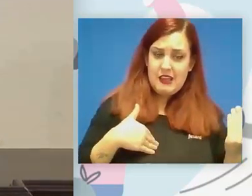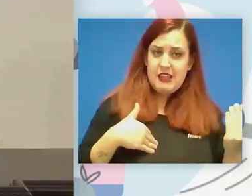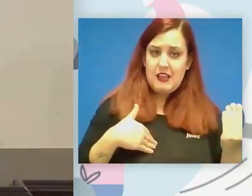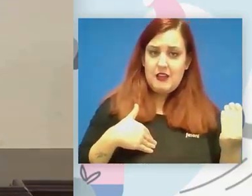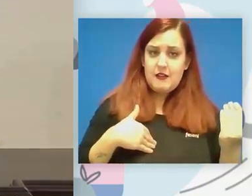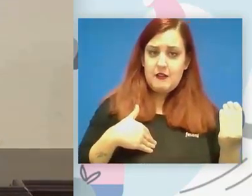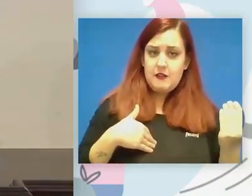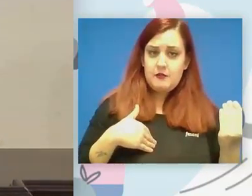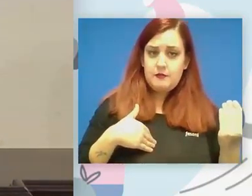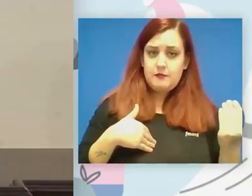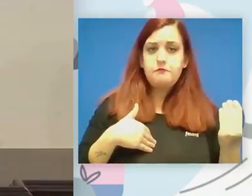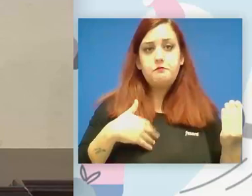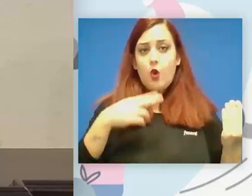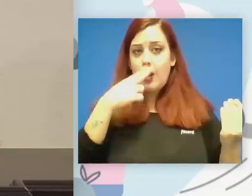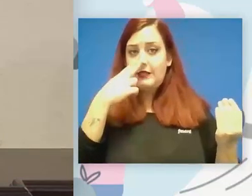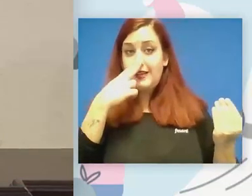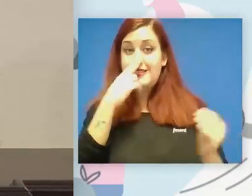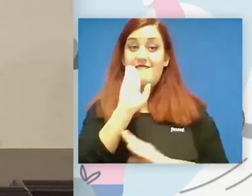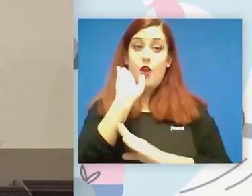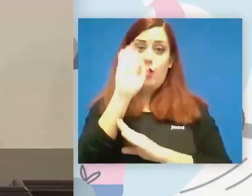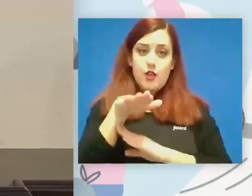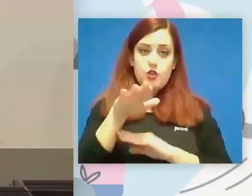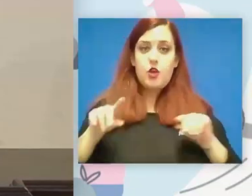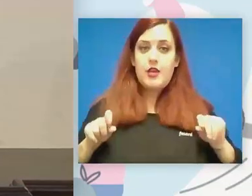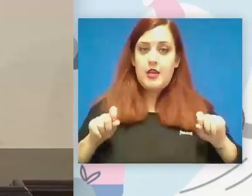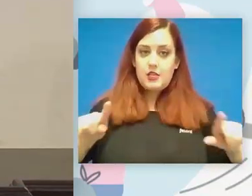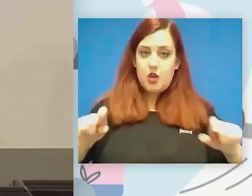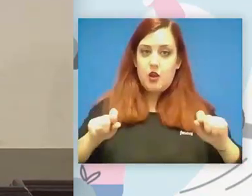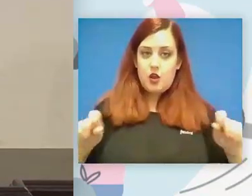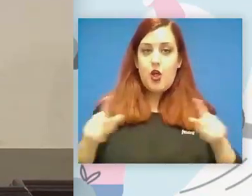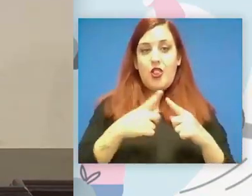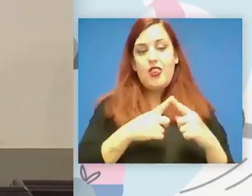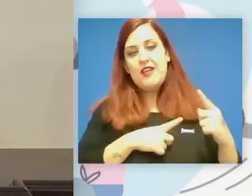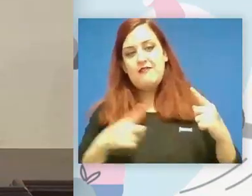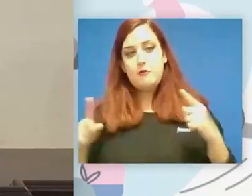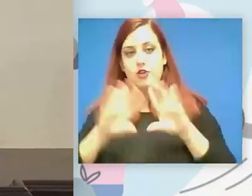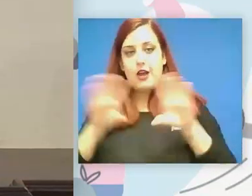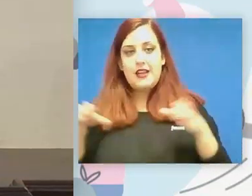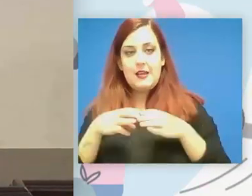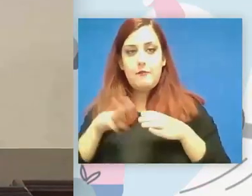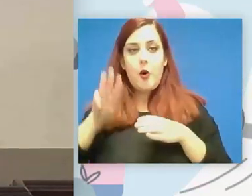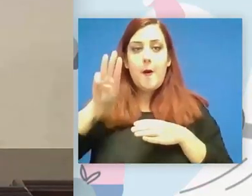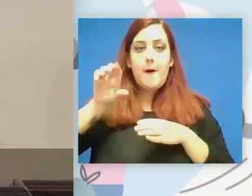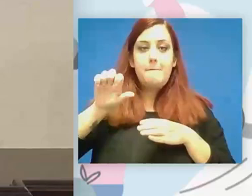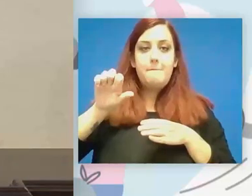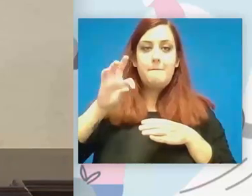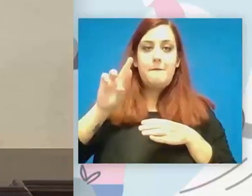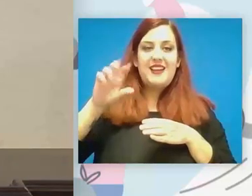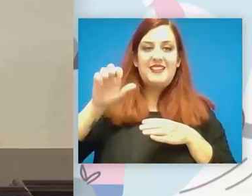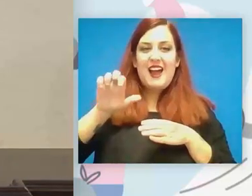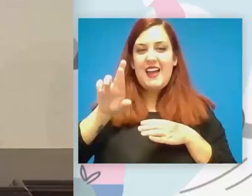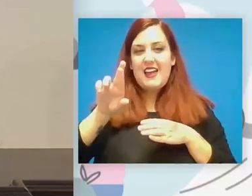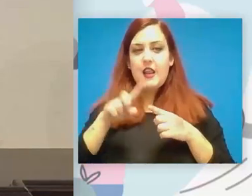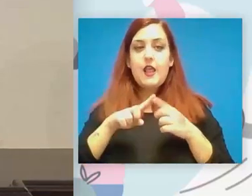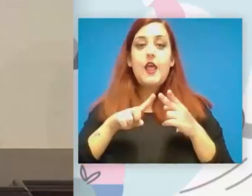y le interesa el baloncesto en Silla Ruedas desde luego lo estamos derivando a Petraer y a Godella en este caso y bueno y a partir de ahí